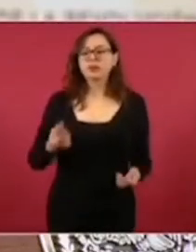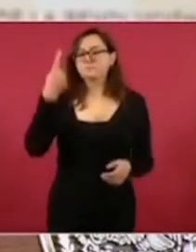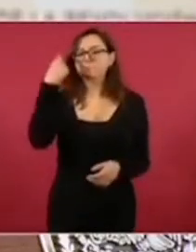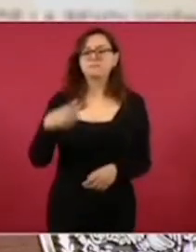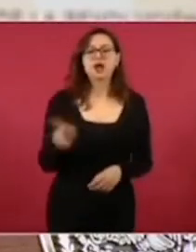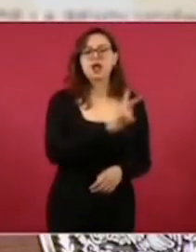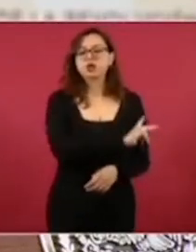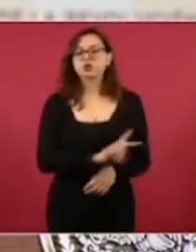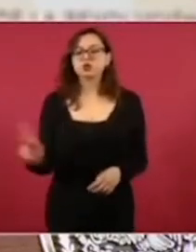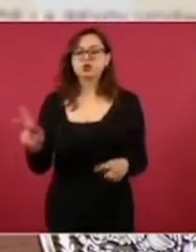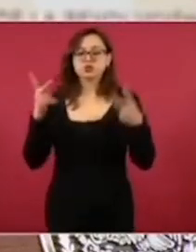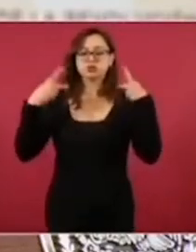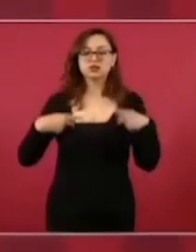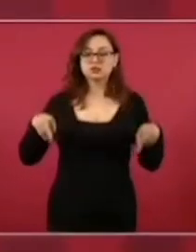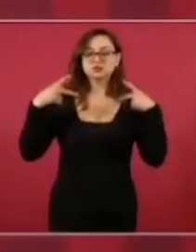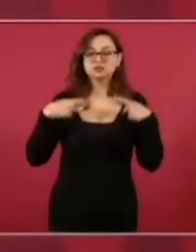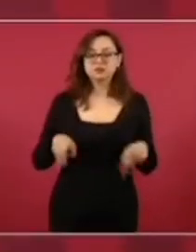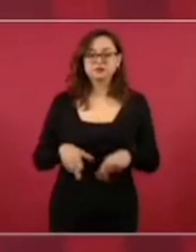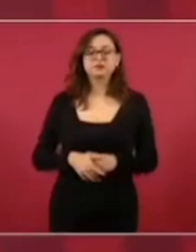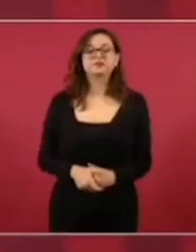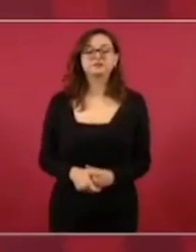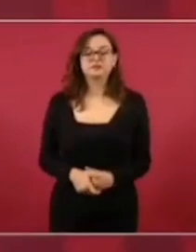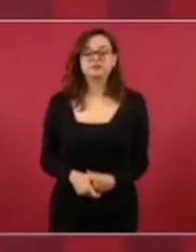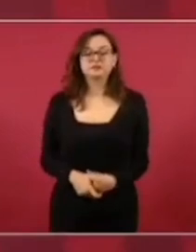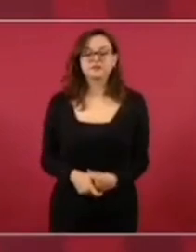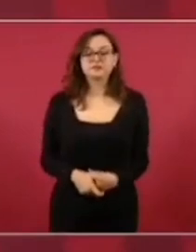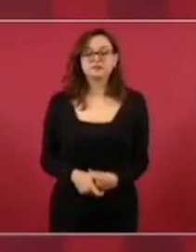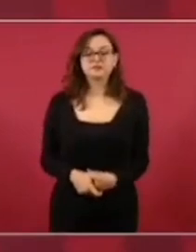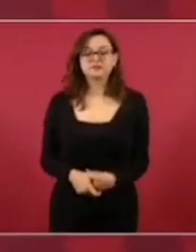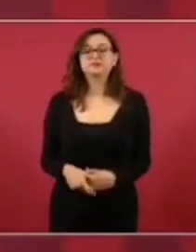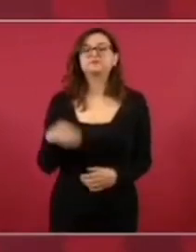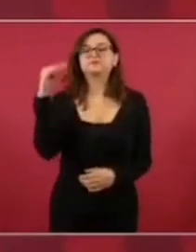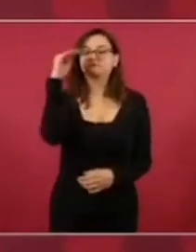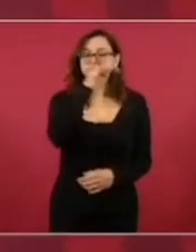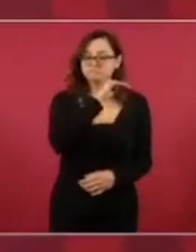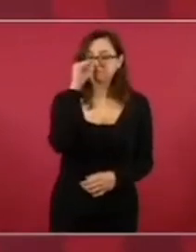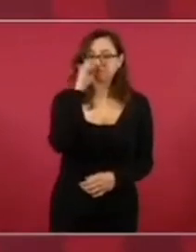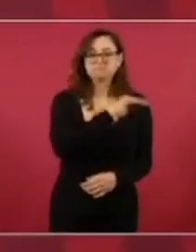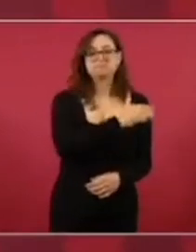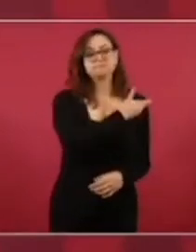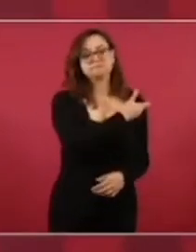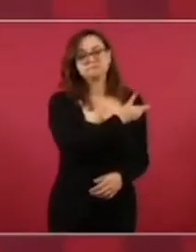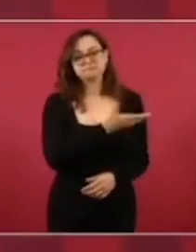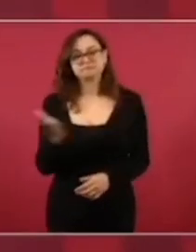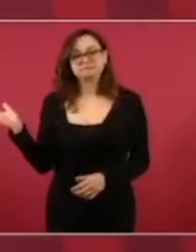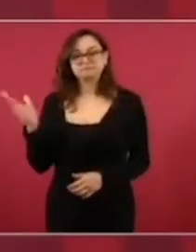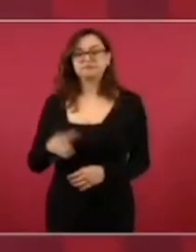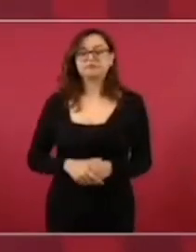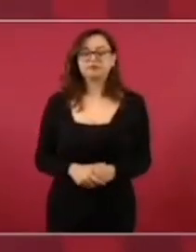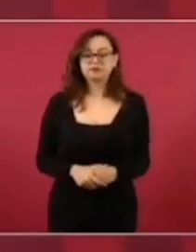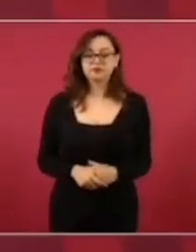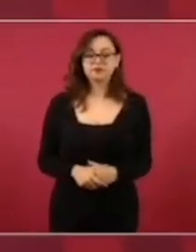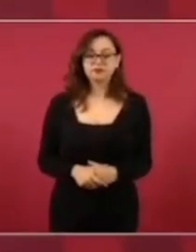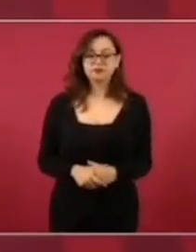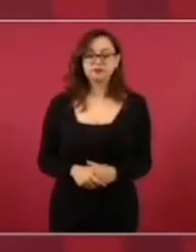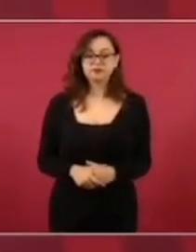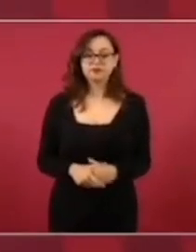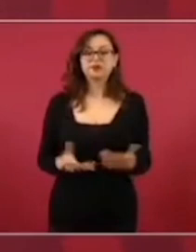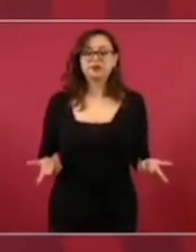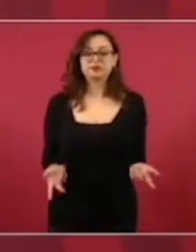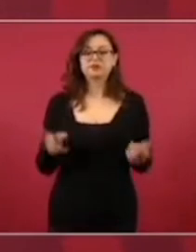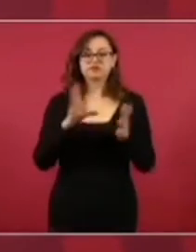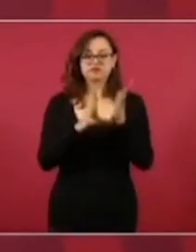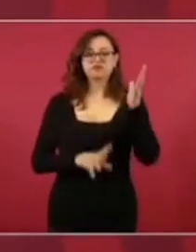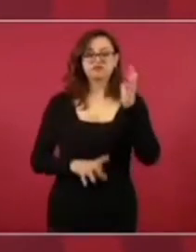y gratuita, como lo establece la